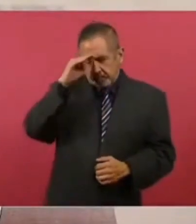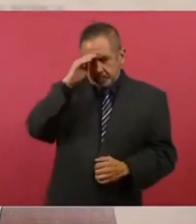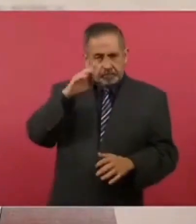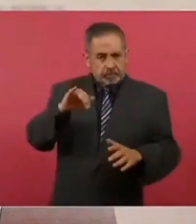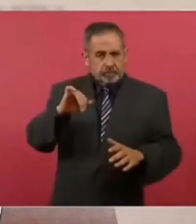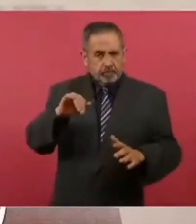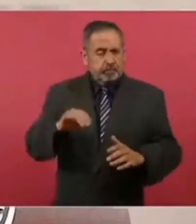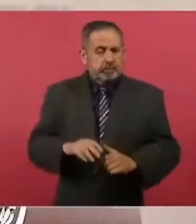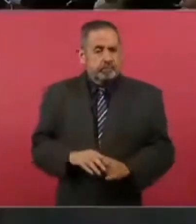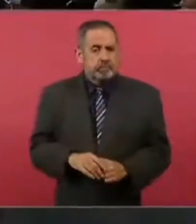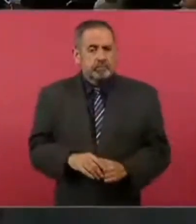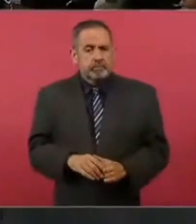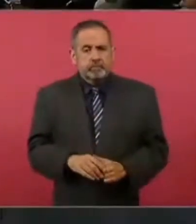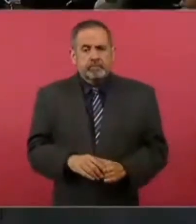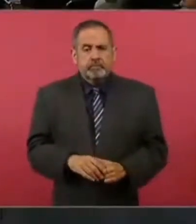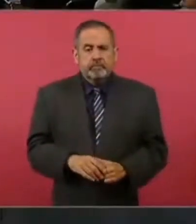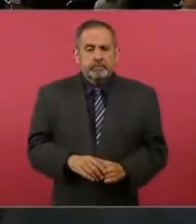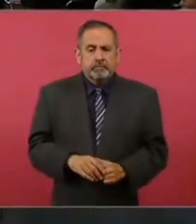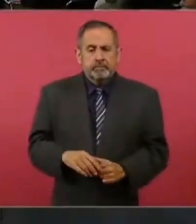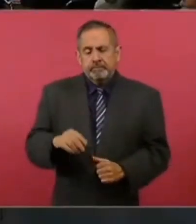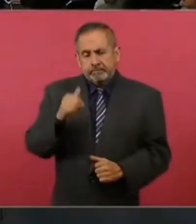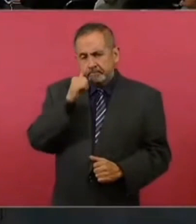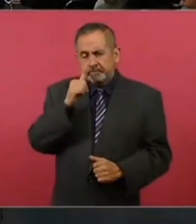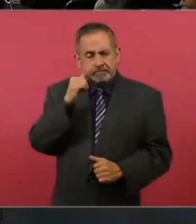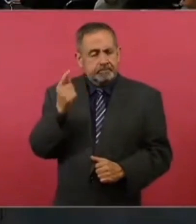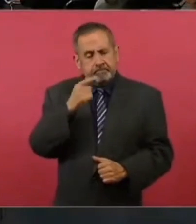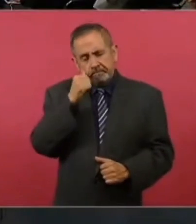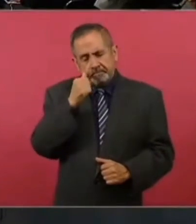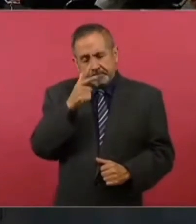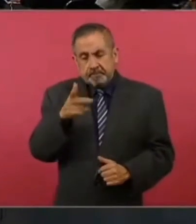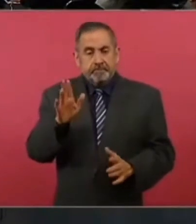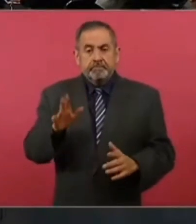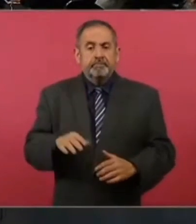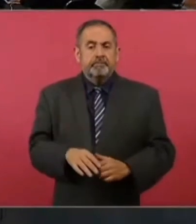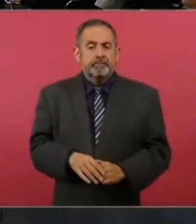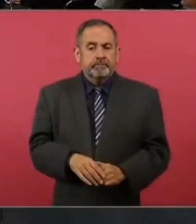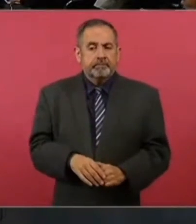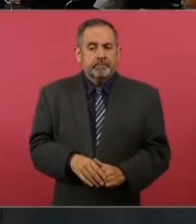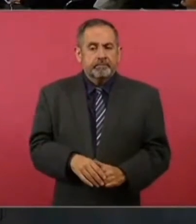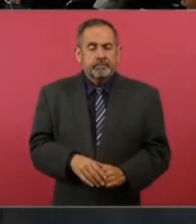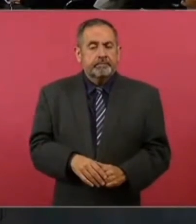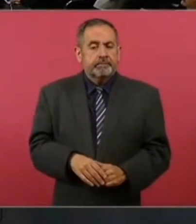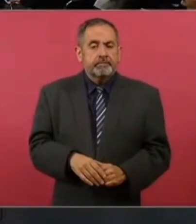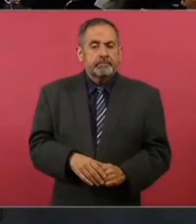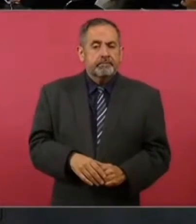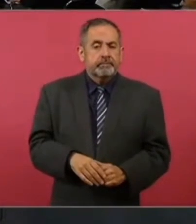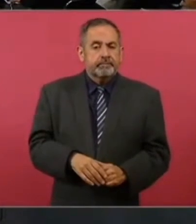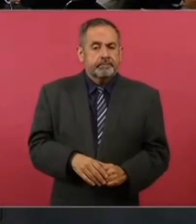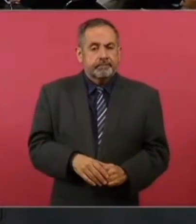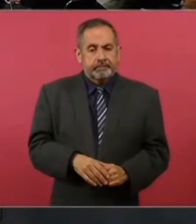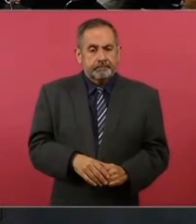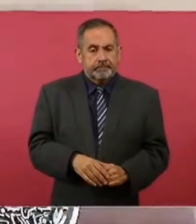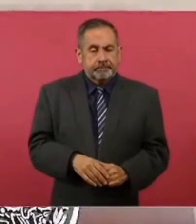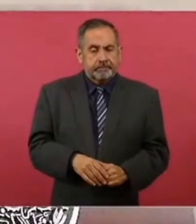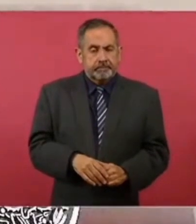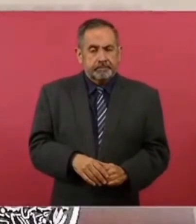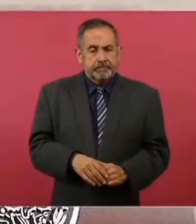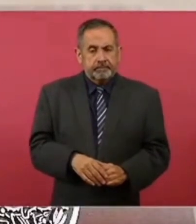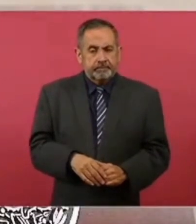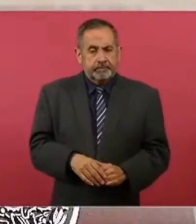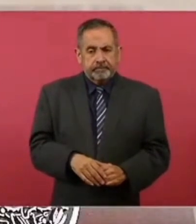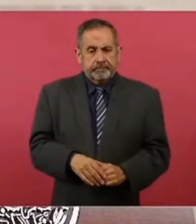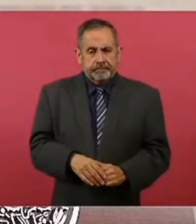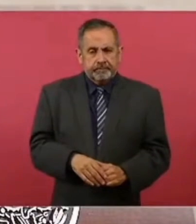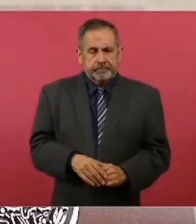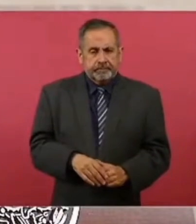existe eso. Antes, como